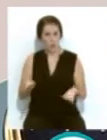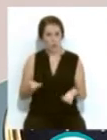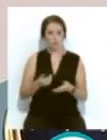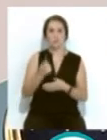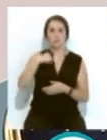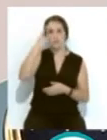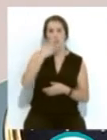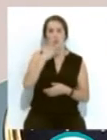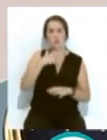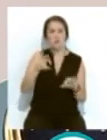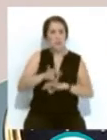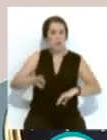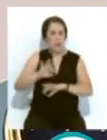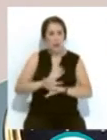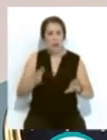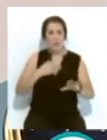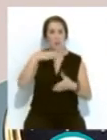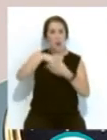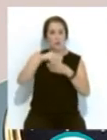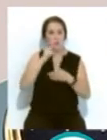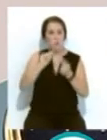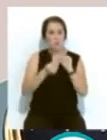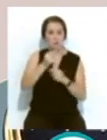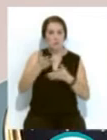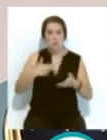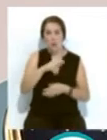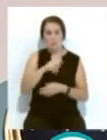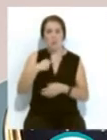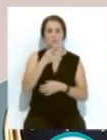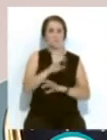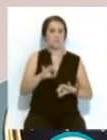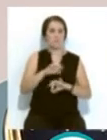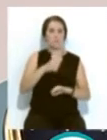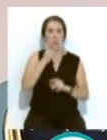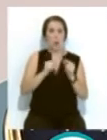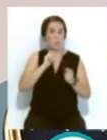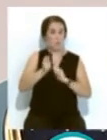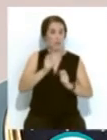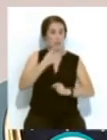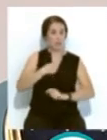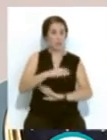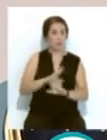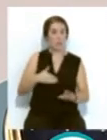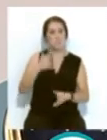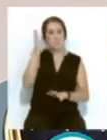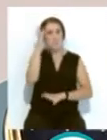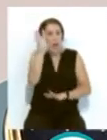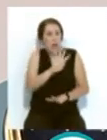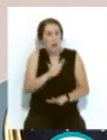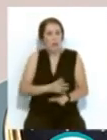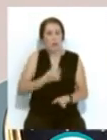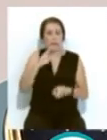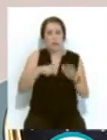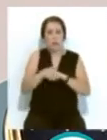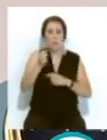No tenemos conocimiento ninguno del contenido de esos presupuestos, repito, más que por notas de prensa. Nos da la impresión de que ha sido una